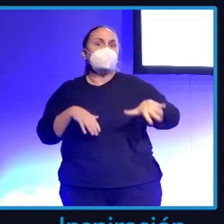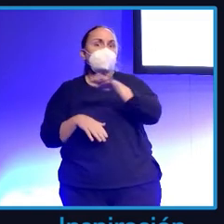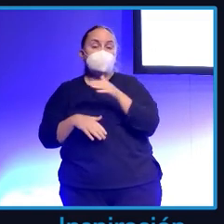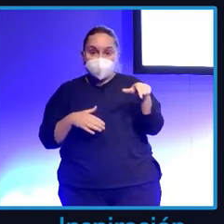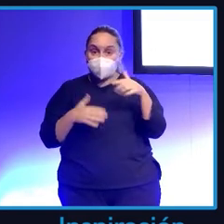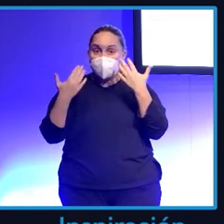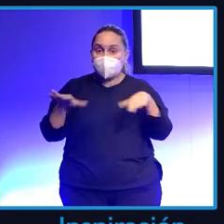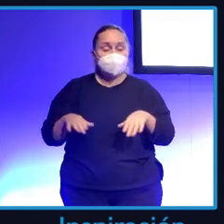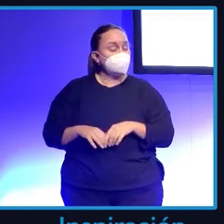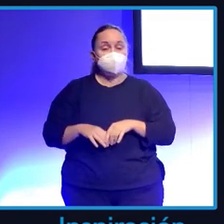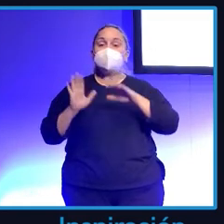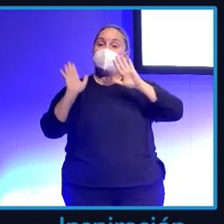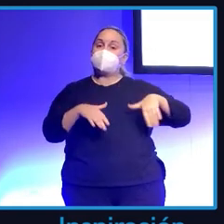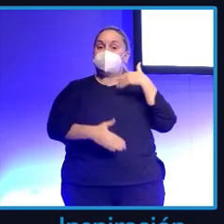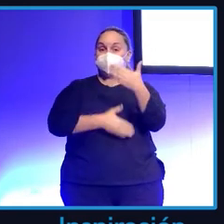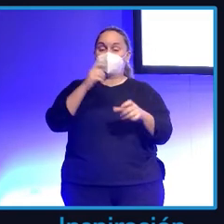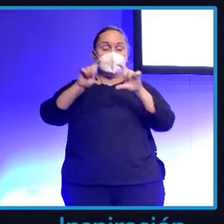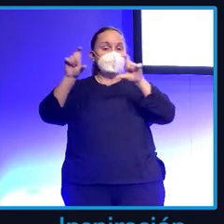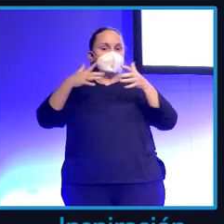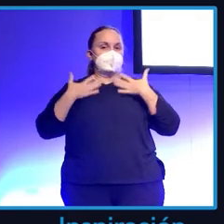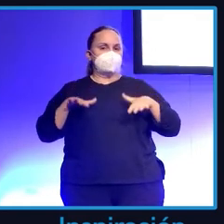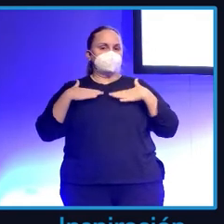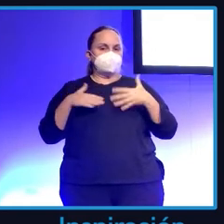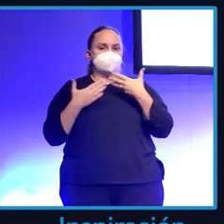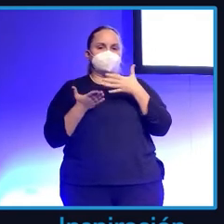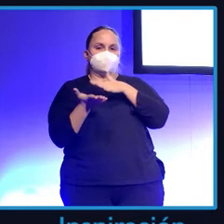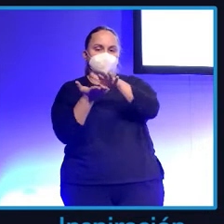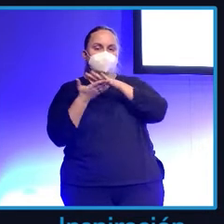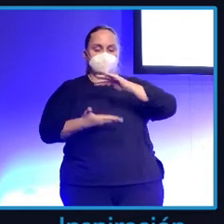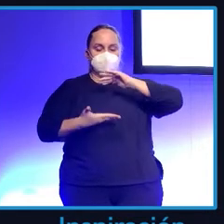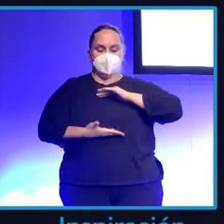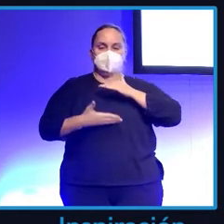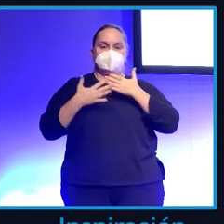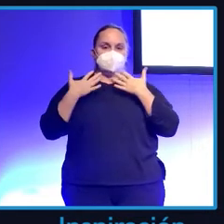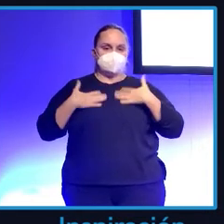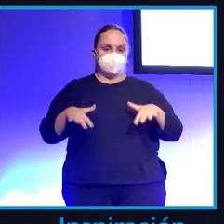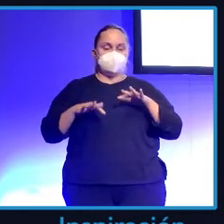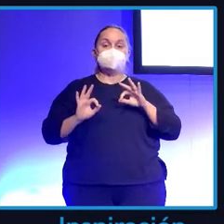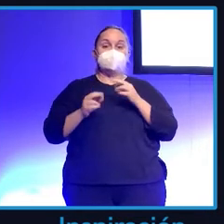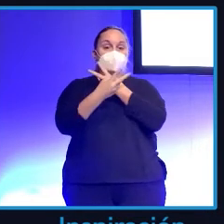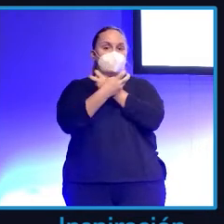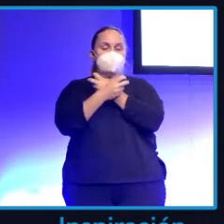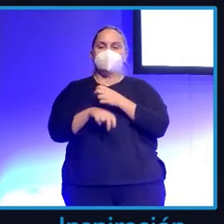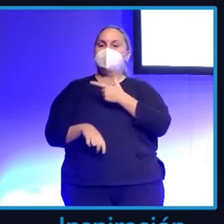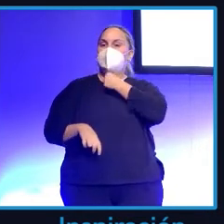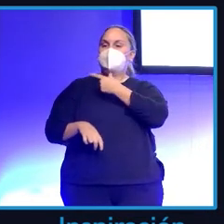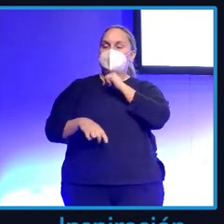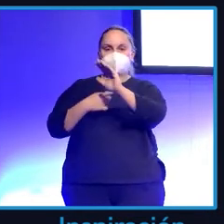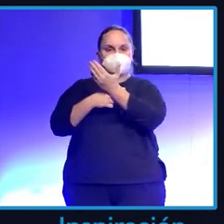mandando de una empresa de los que hacen camisetas, que les hizo mucha gracia y me seguían una camiseta de la lejía, muy graciosos,